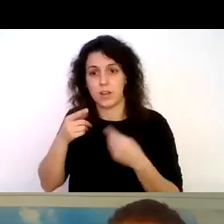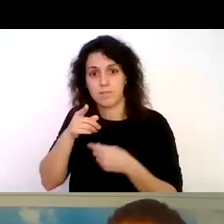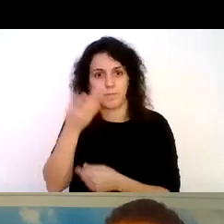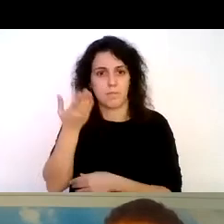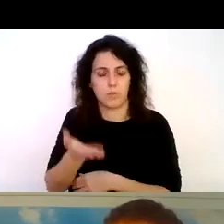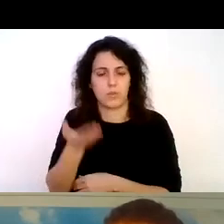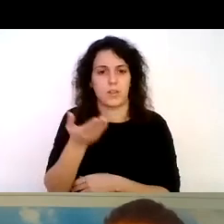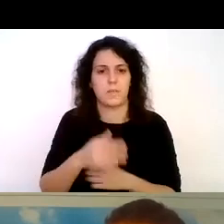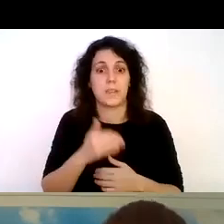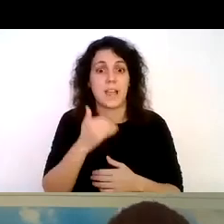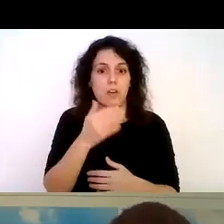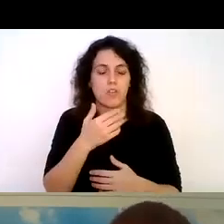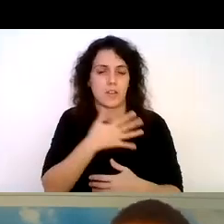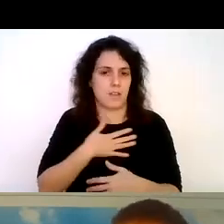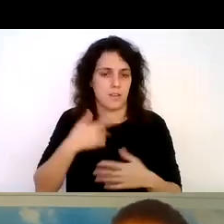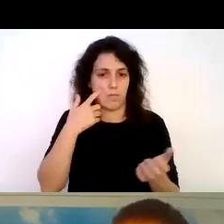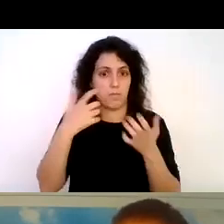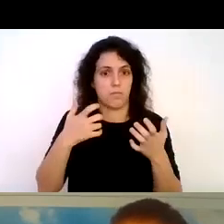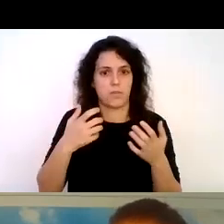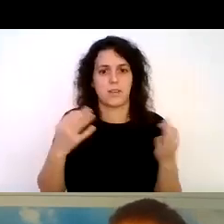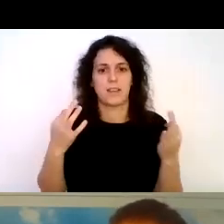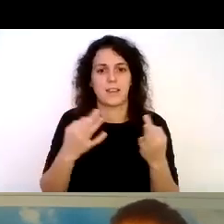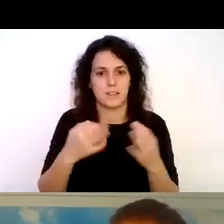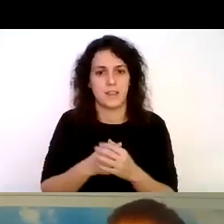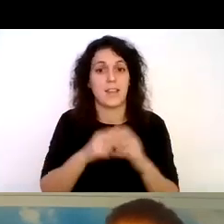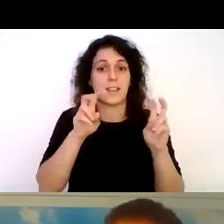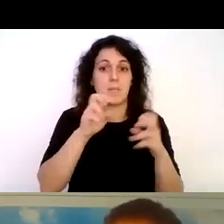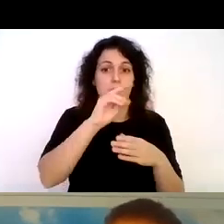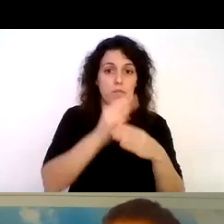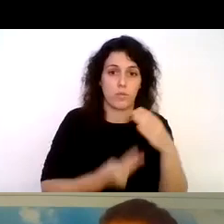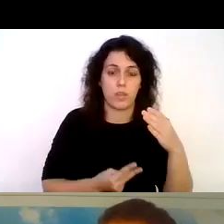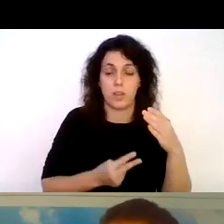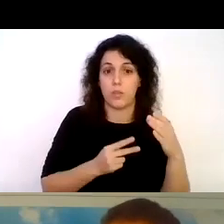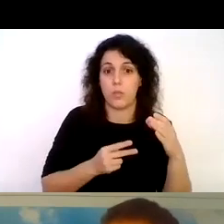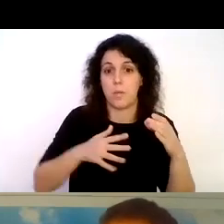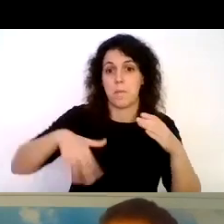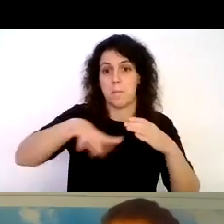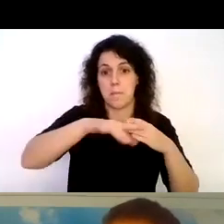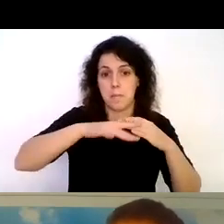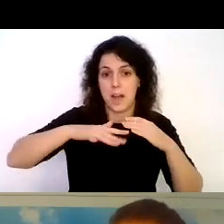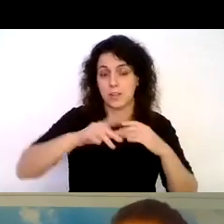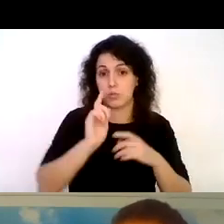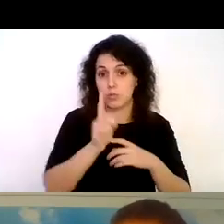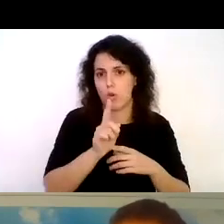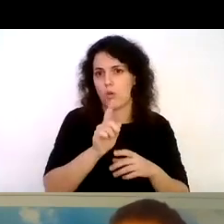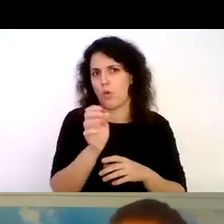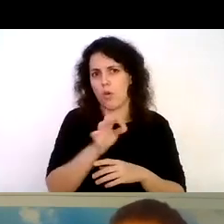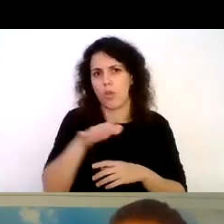y algo que quiero destacar es que no solamente el buceo se realiza en el mar o en entornos naturales